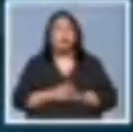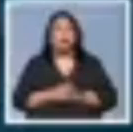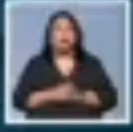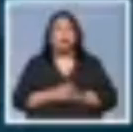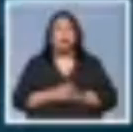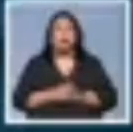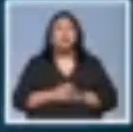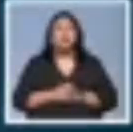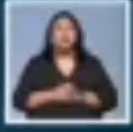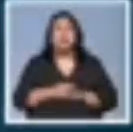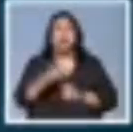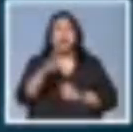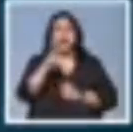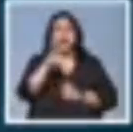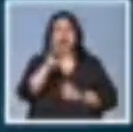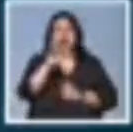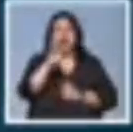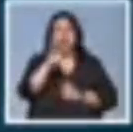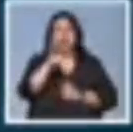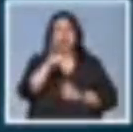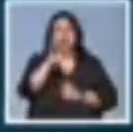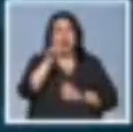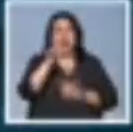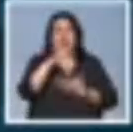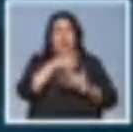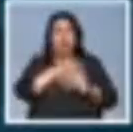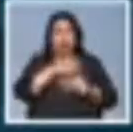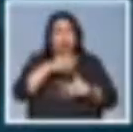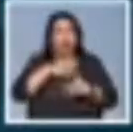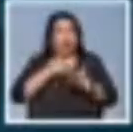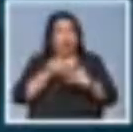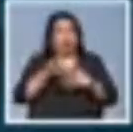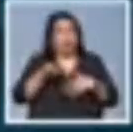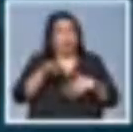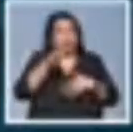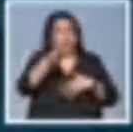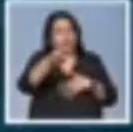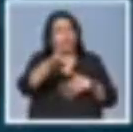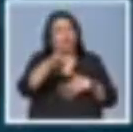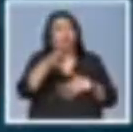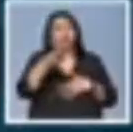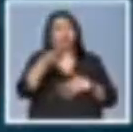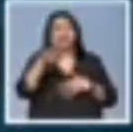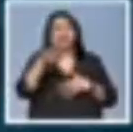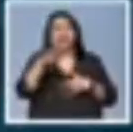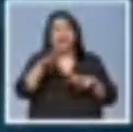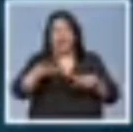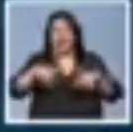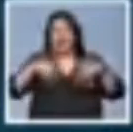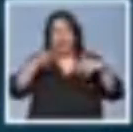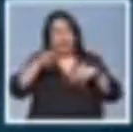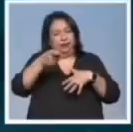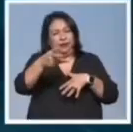Y lo del cabaret del amor, que yo decidí nombrar así el espectáculo, porque